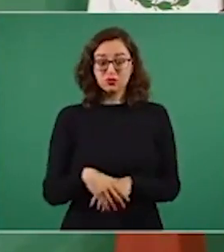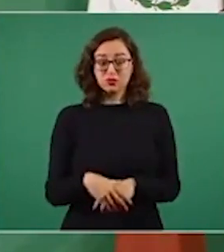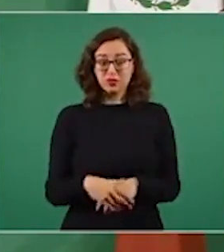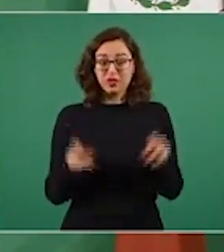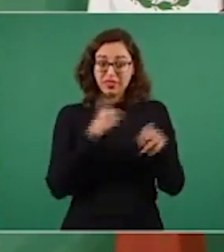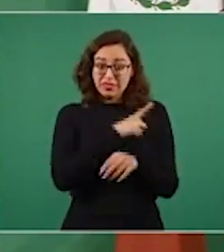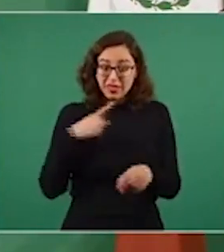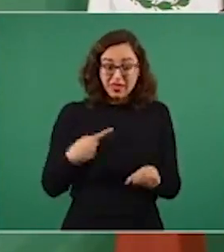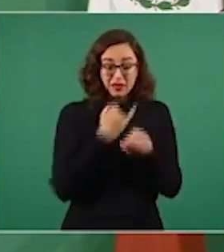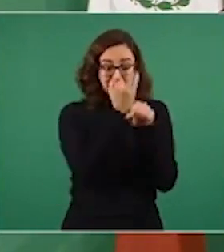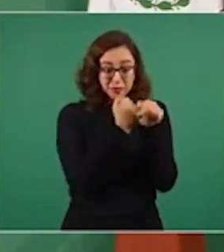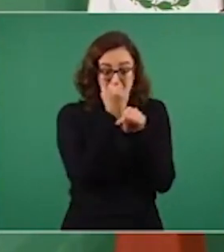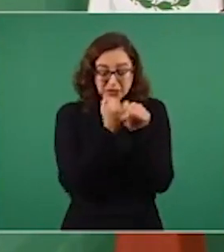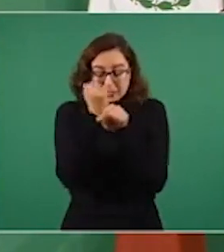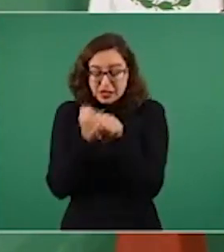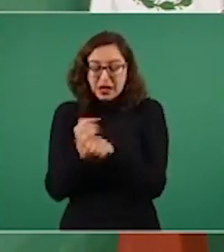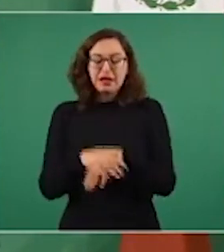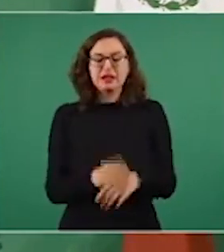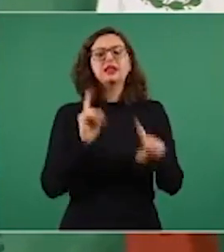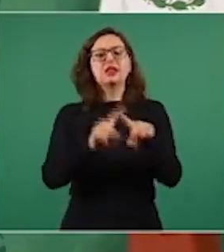solicitan las órdenes de aprehensión?